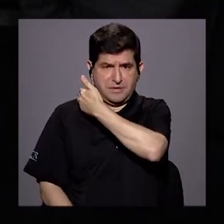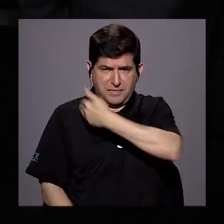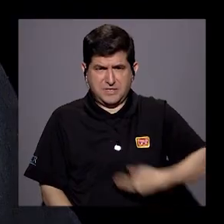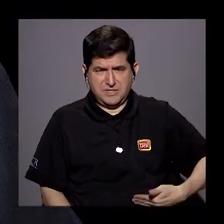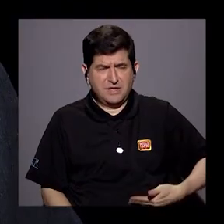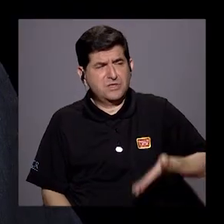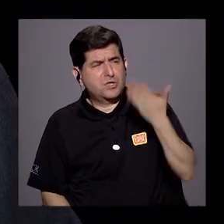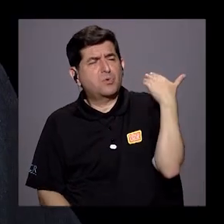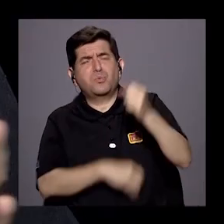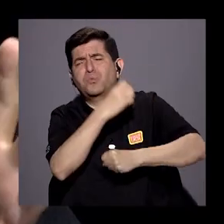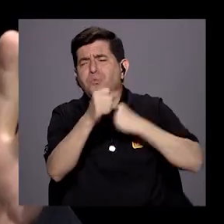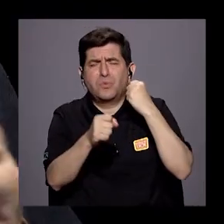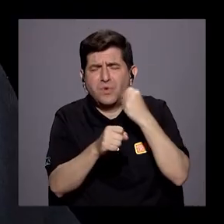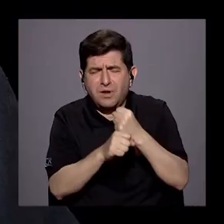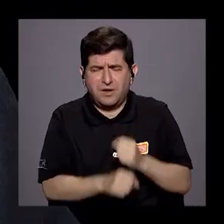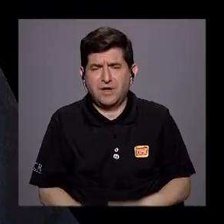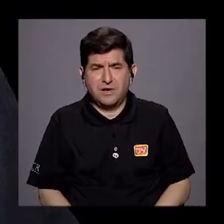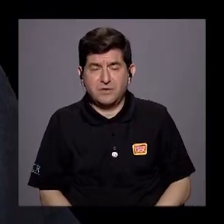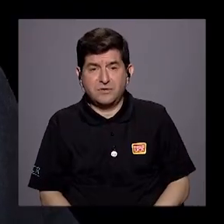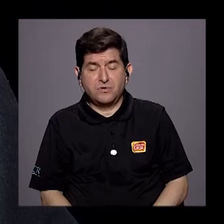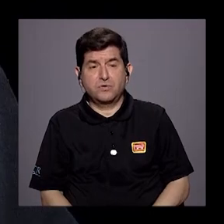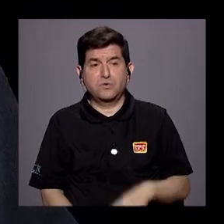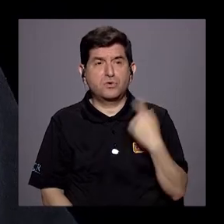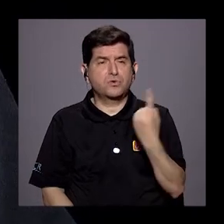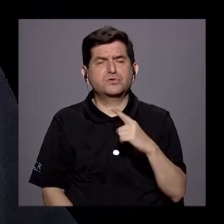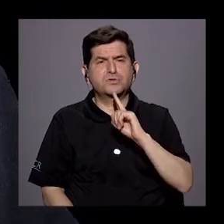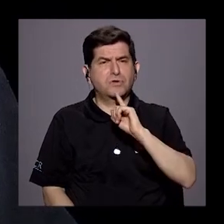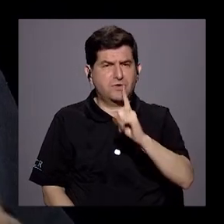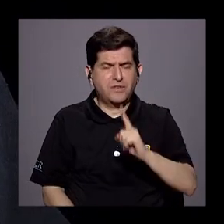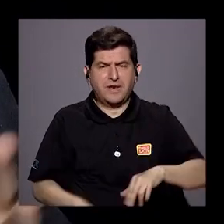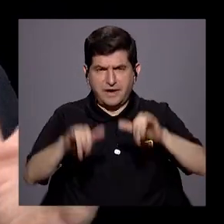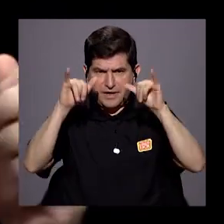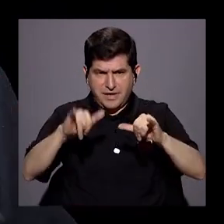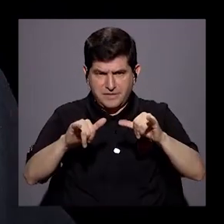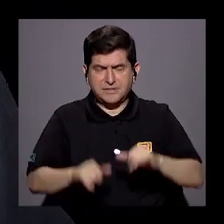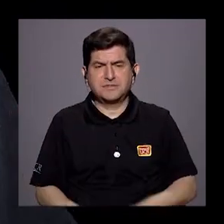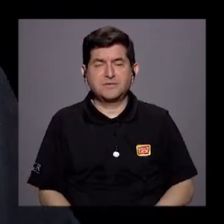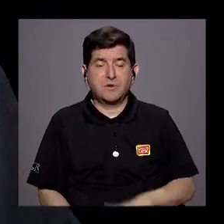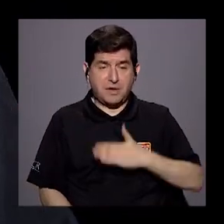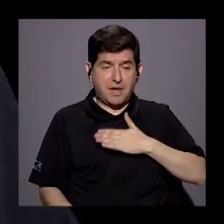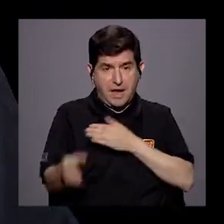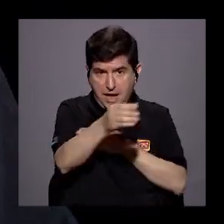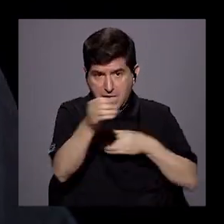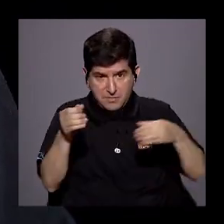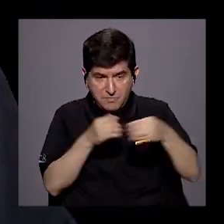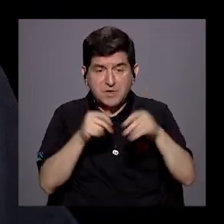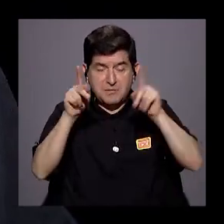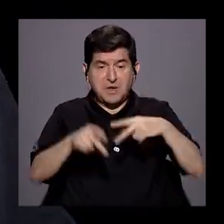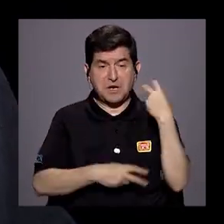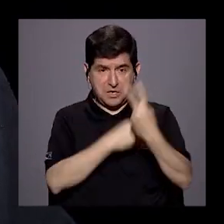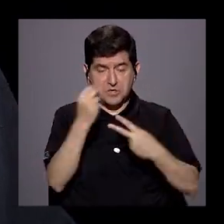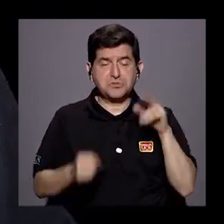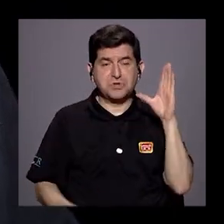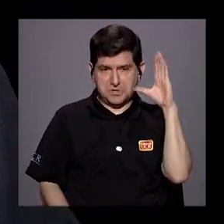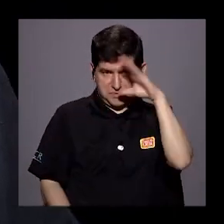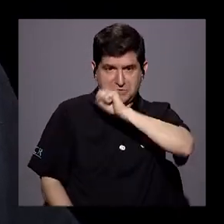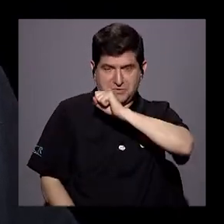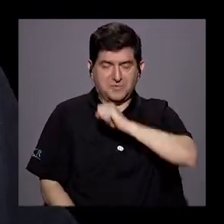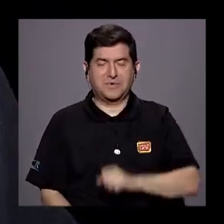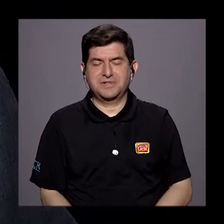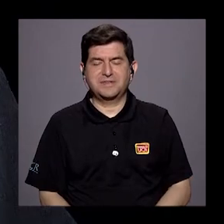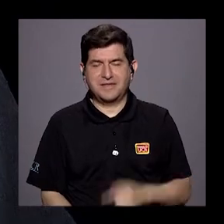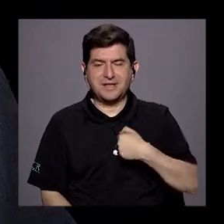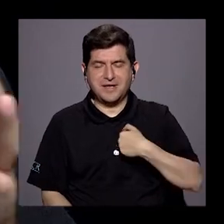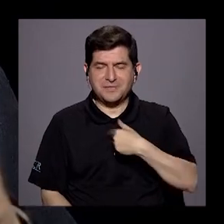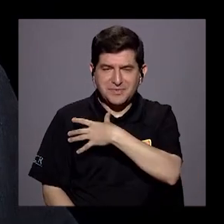años, la única declaración que conservo la tengo ahí en mi oficina, cualquier día que vaya a visitarme, ojalá que sea pronto, me daría